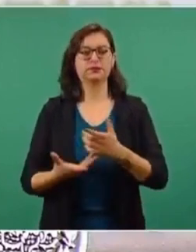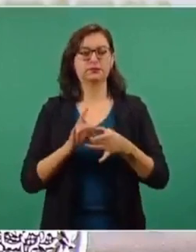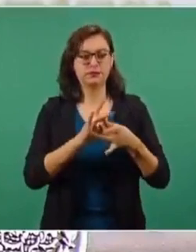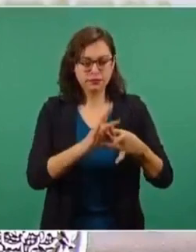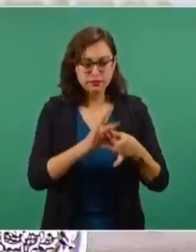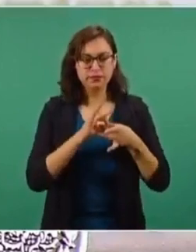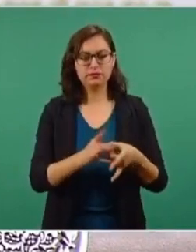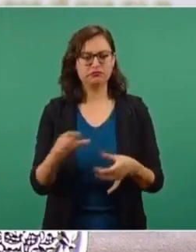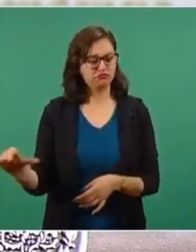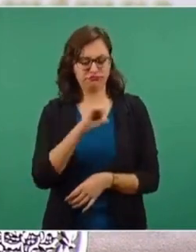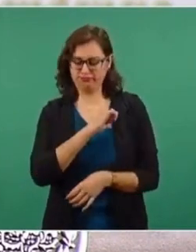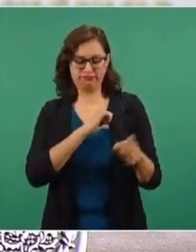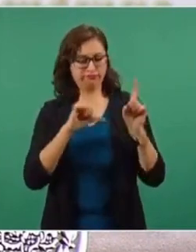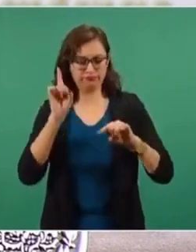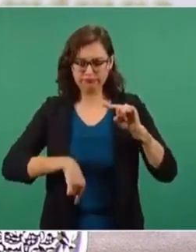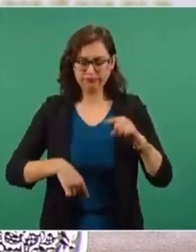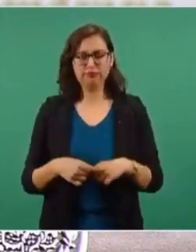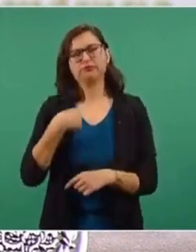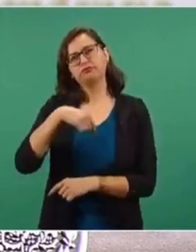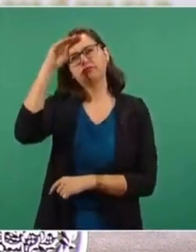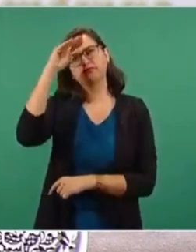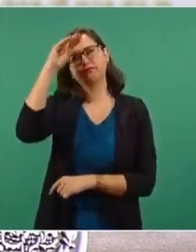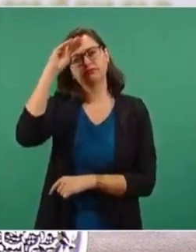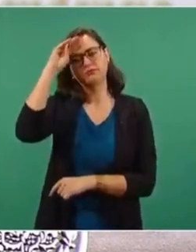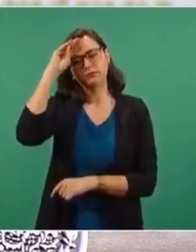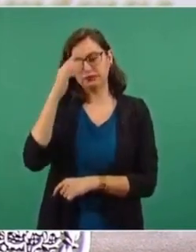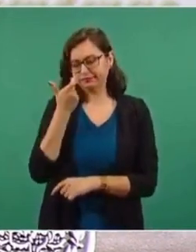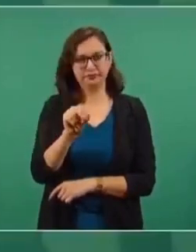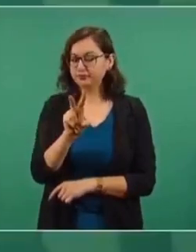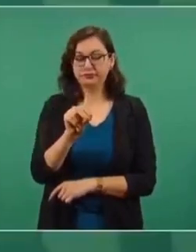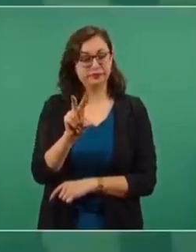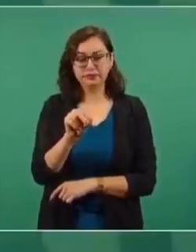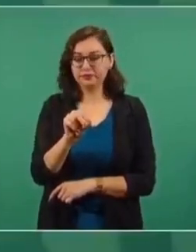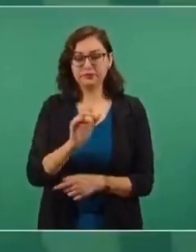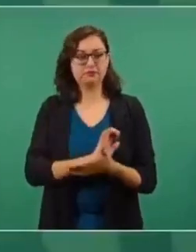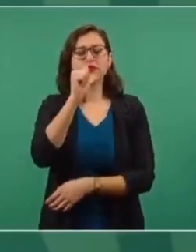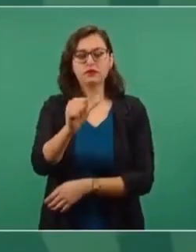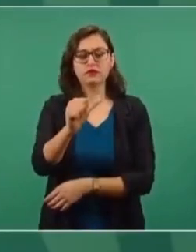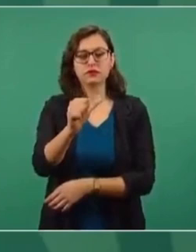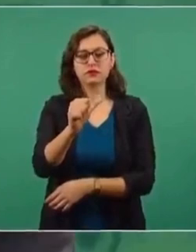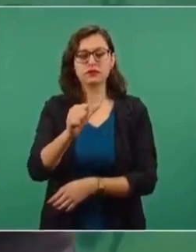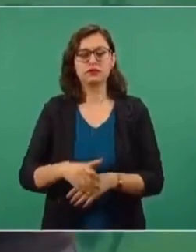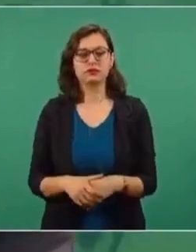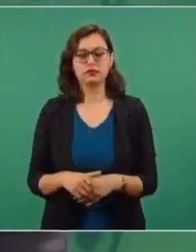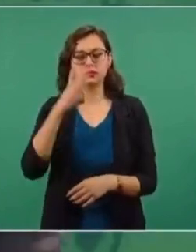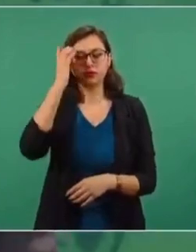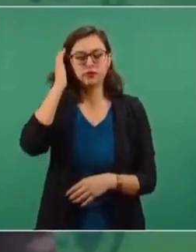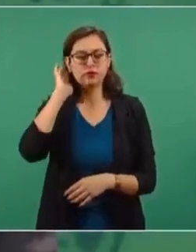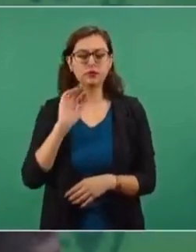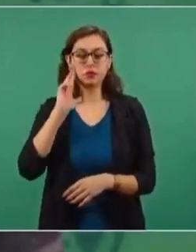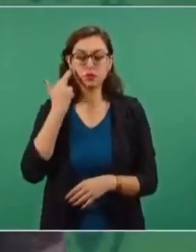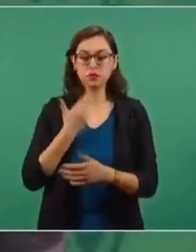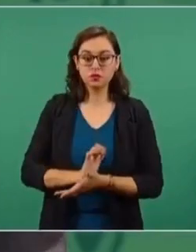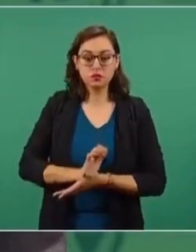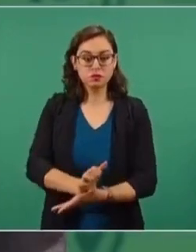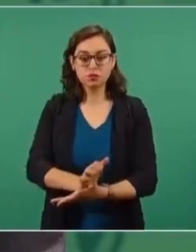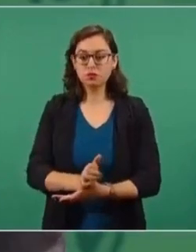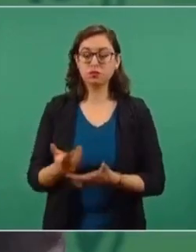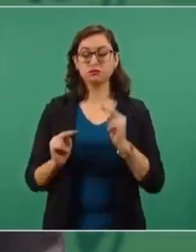ser fraternos, no ser egoístas, no estar pensando nada más en el dinero, no discriminar a nadie, no ser racista,